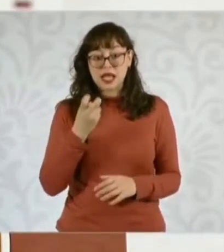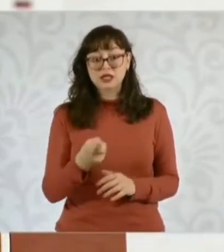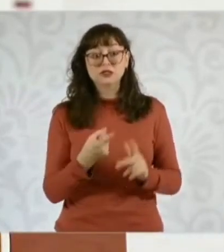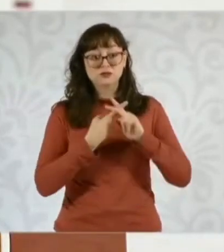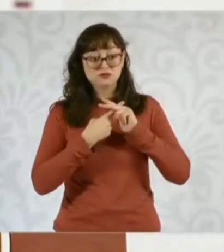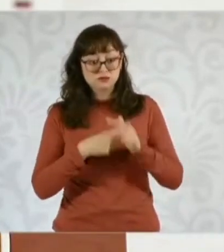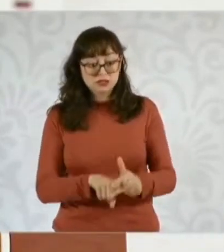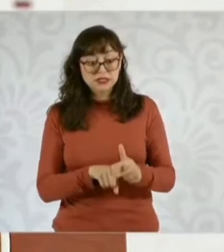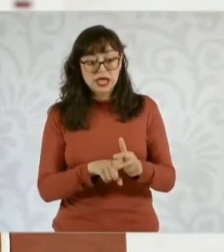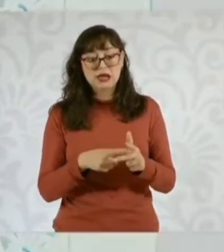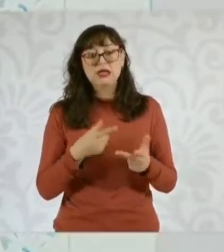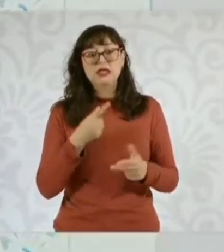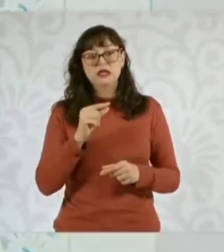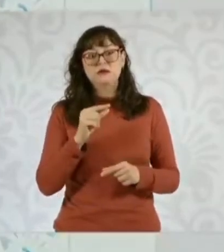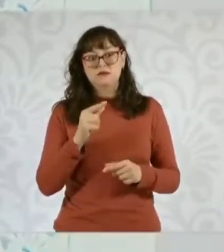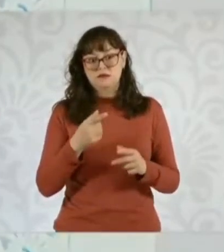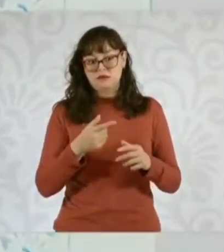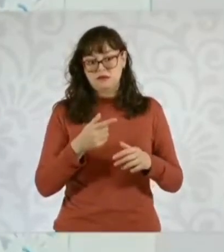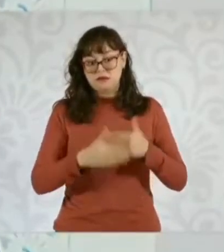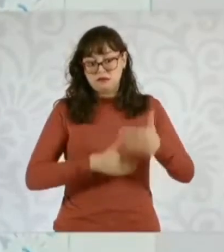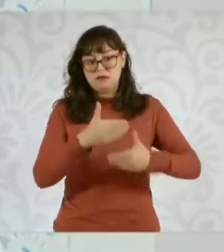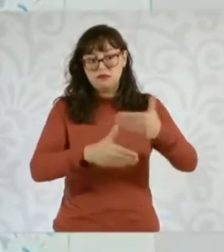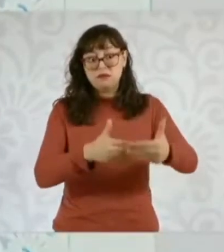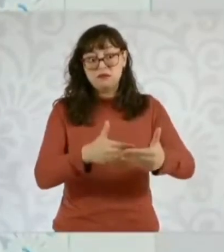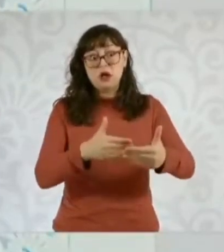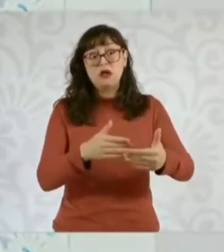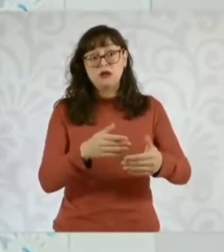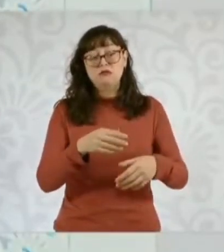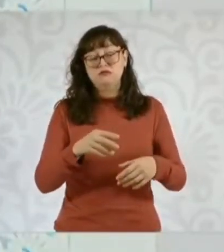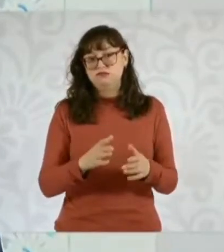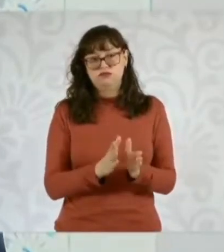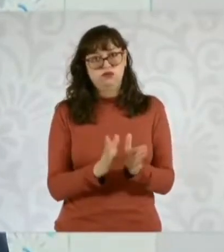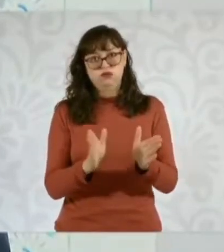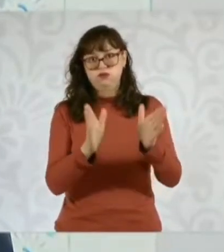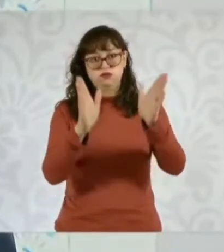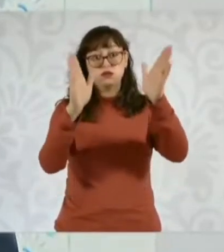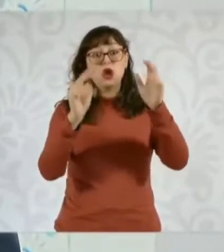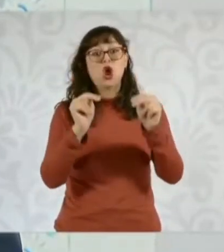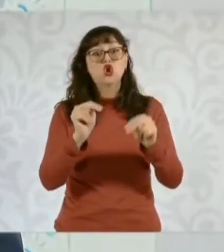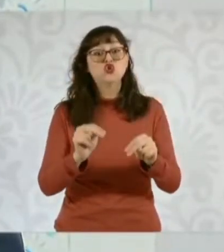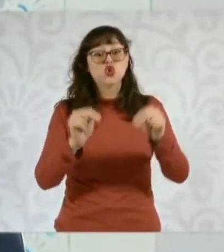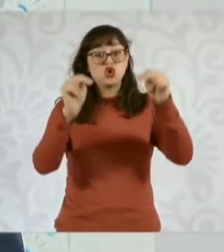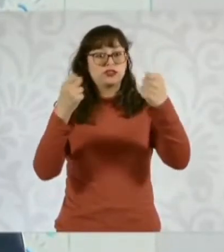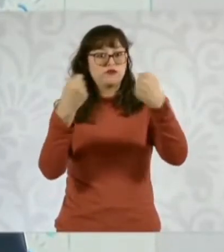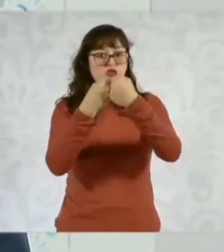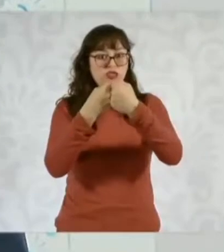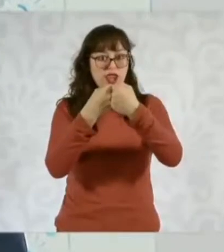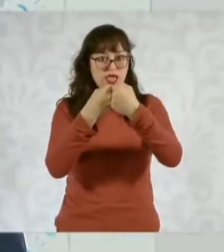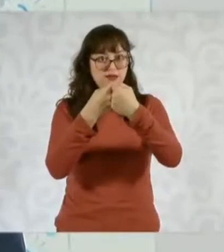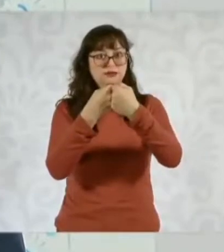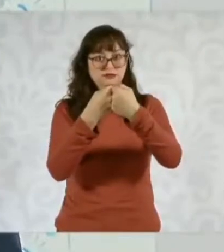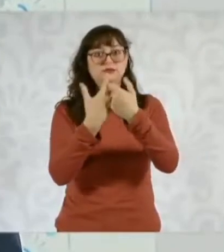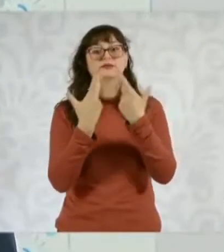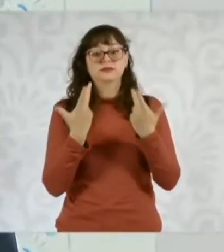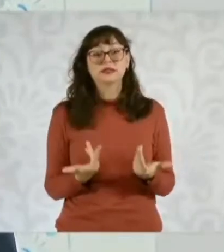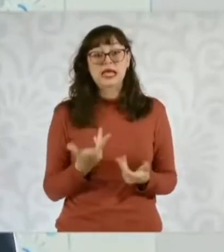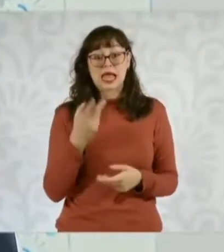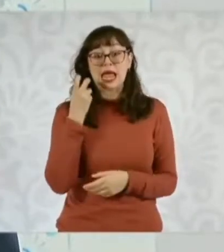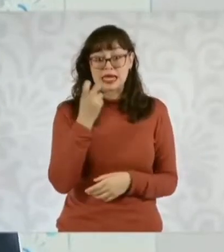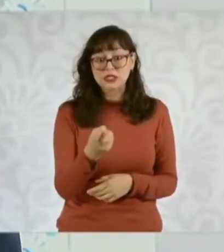trenes lleguen hasta la frontera, tanto por el Golfo como por el Pacífico. Esas son obras